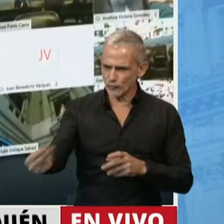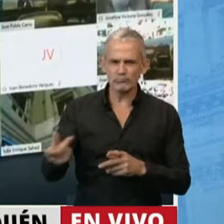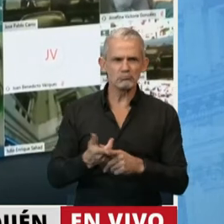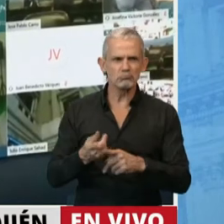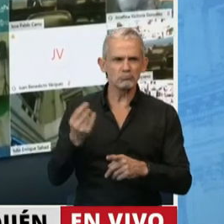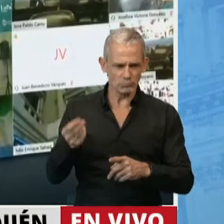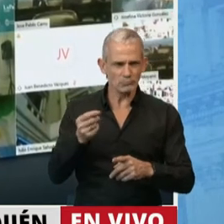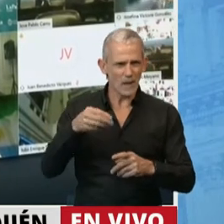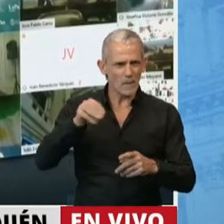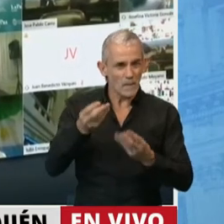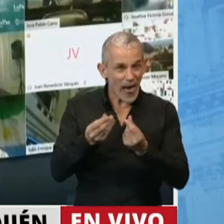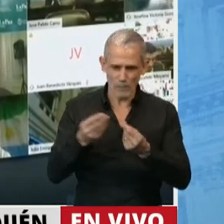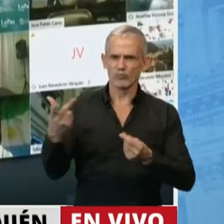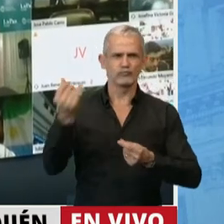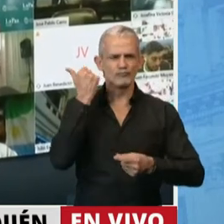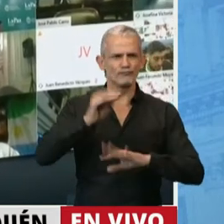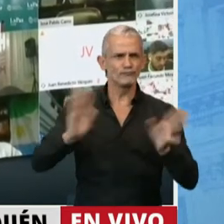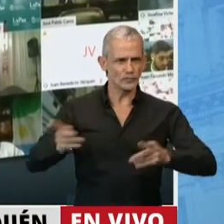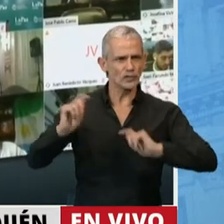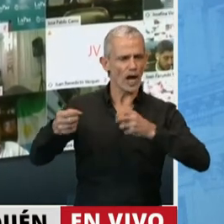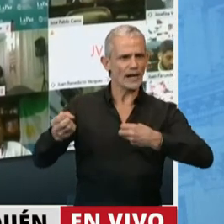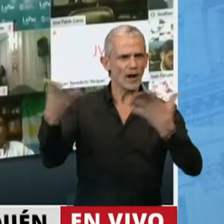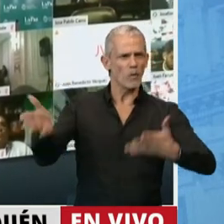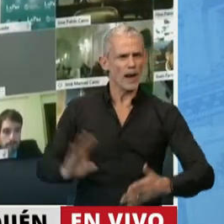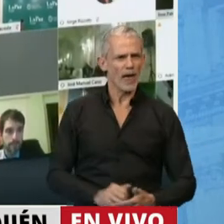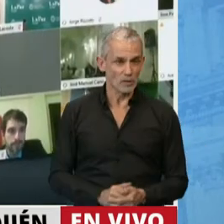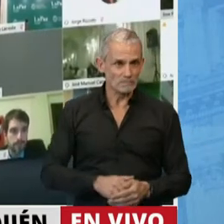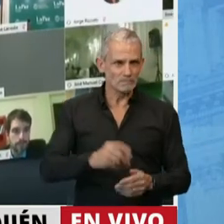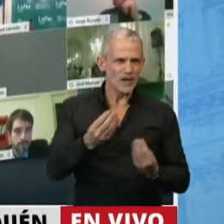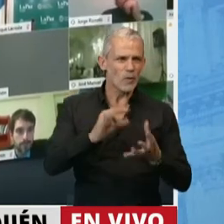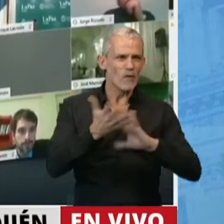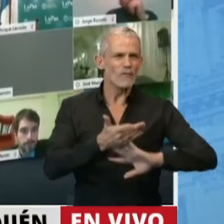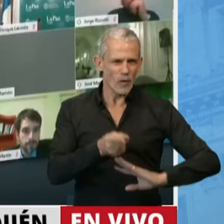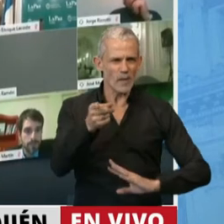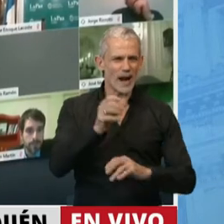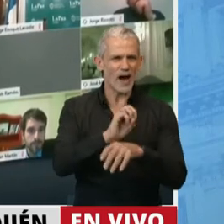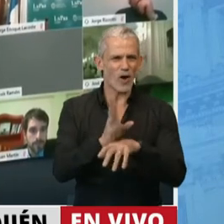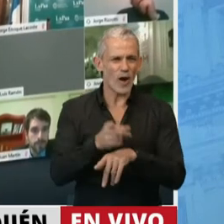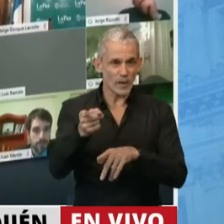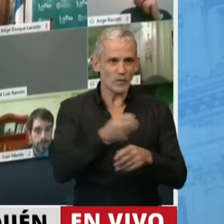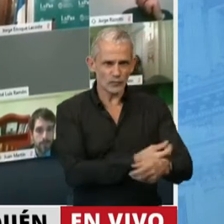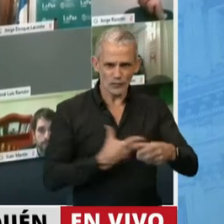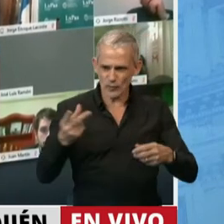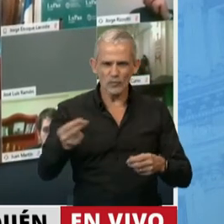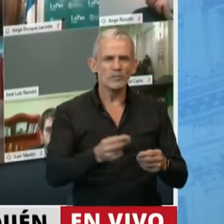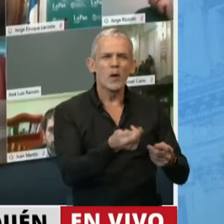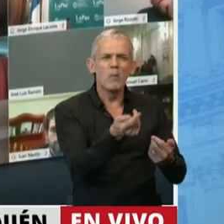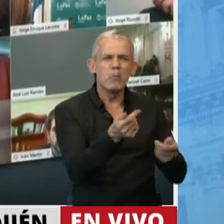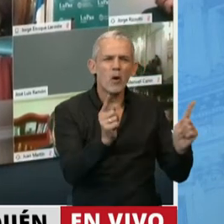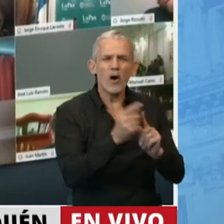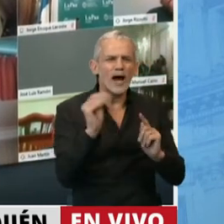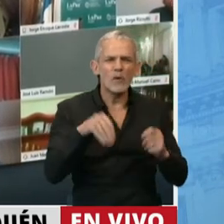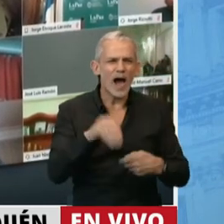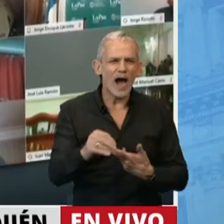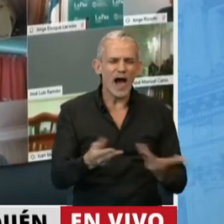pacientes recuperados. Las donaciones de plasma para atender a las personas infectadas hoy son insuficientes. No